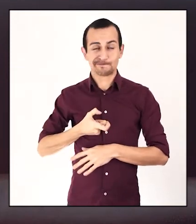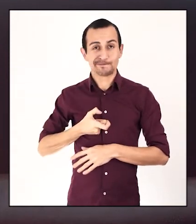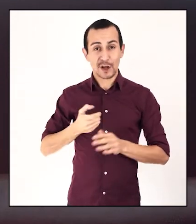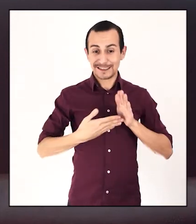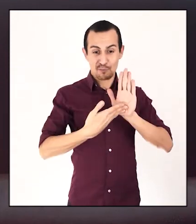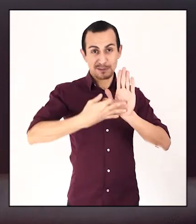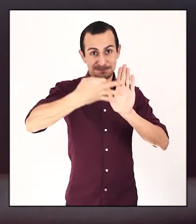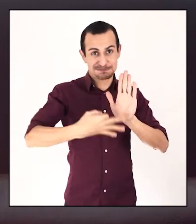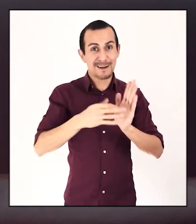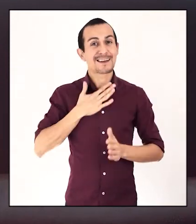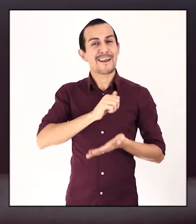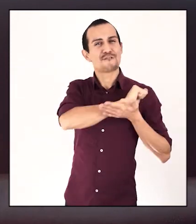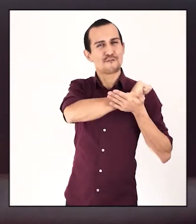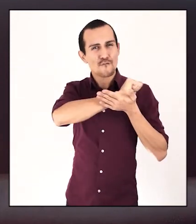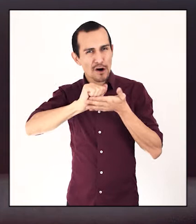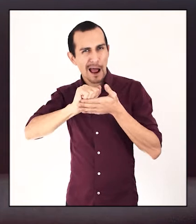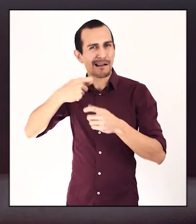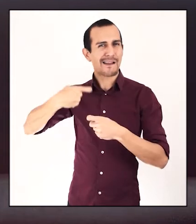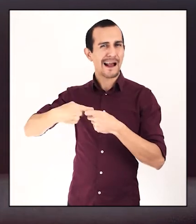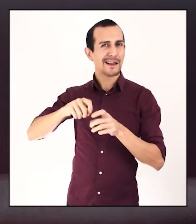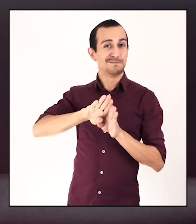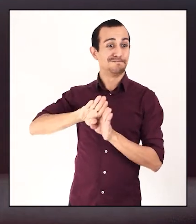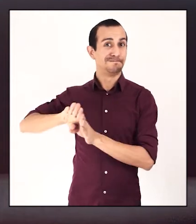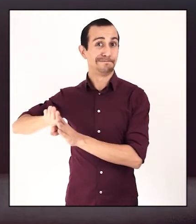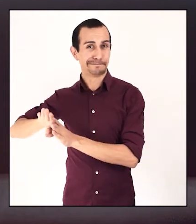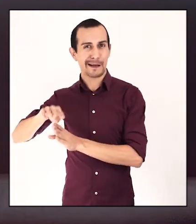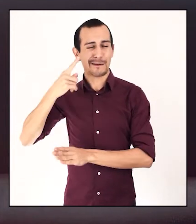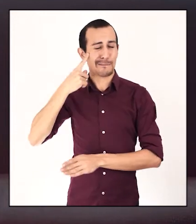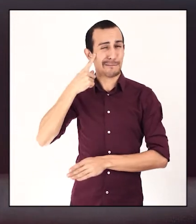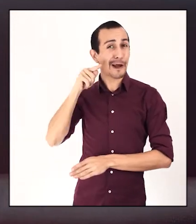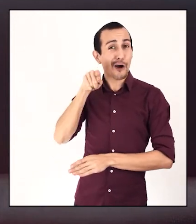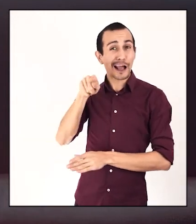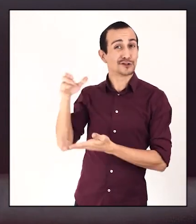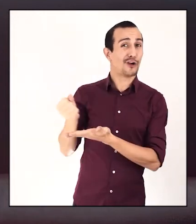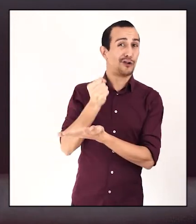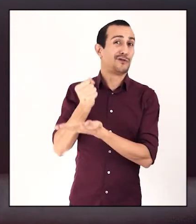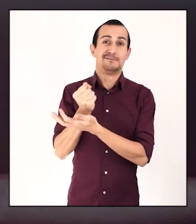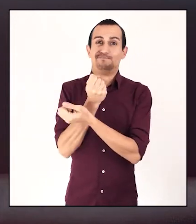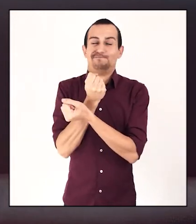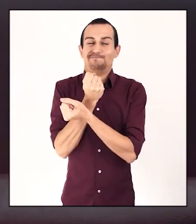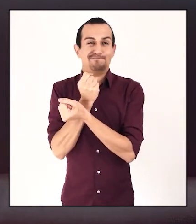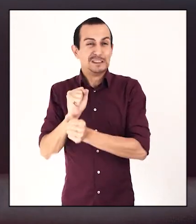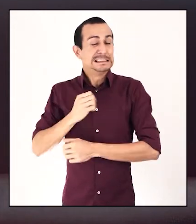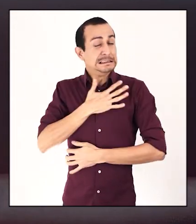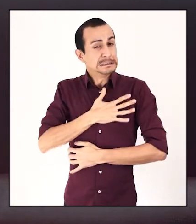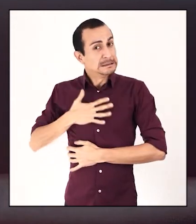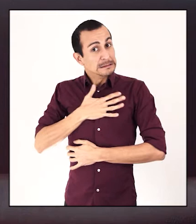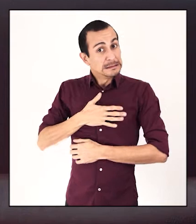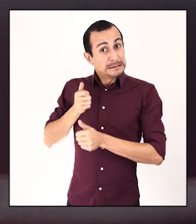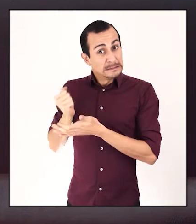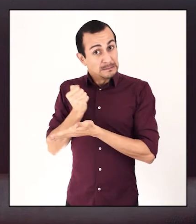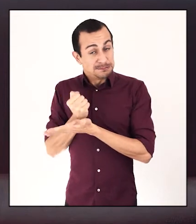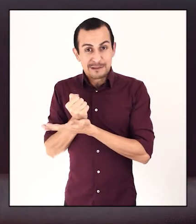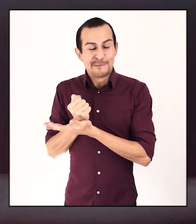abiertamente ha decidido borrar, negar y omitir. Pero lamentablemente eso, por mucho que ellos quieran